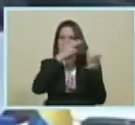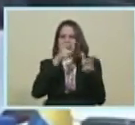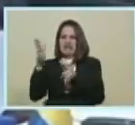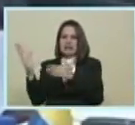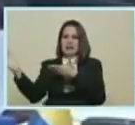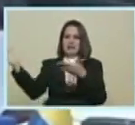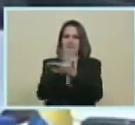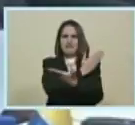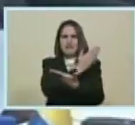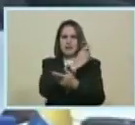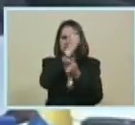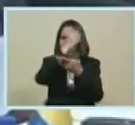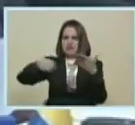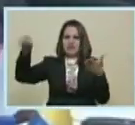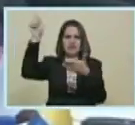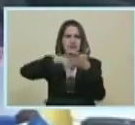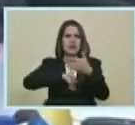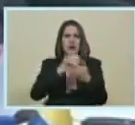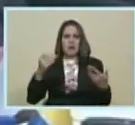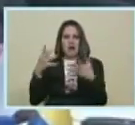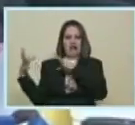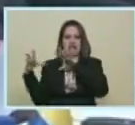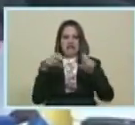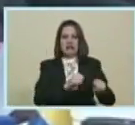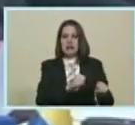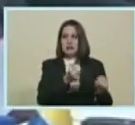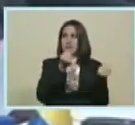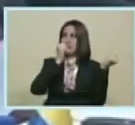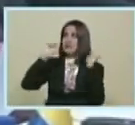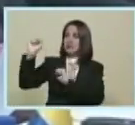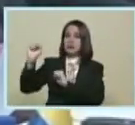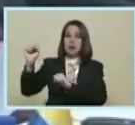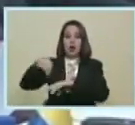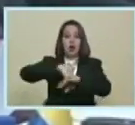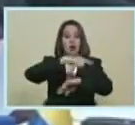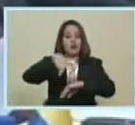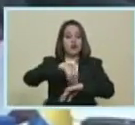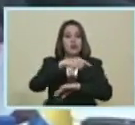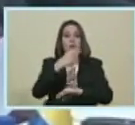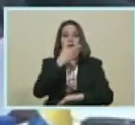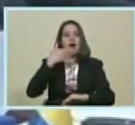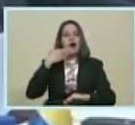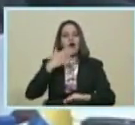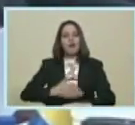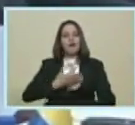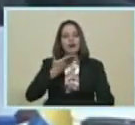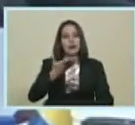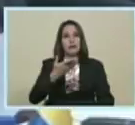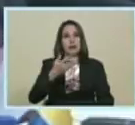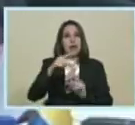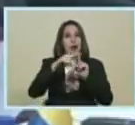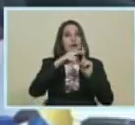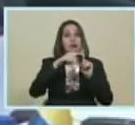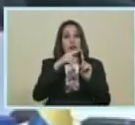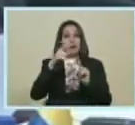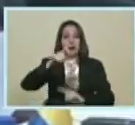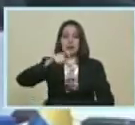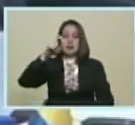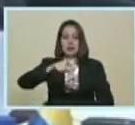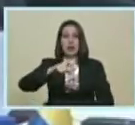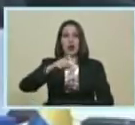Sin imperios Hegemónicos Es tiempo De luchar Por un mundo Posible Por un mundo Decesario